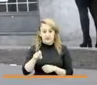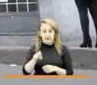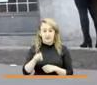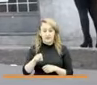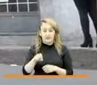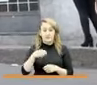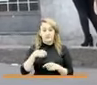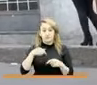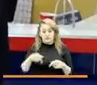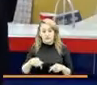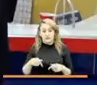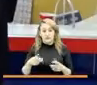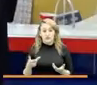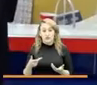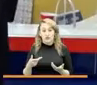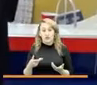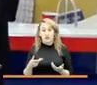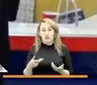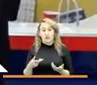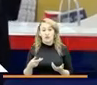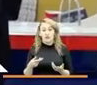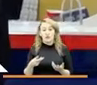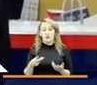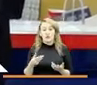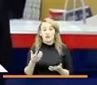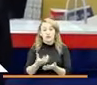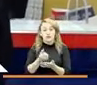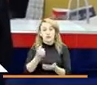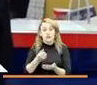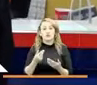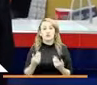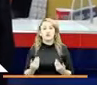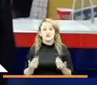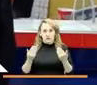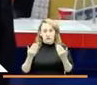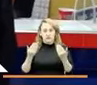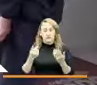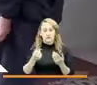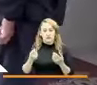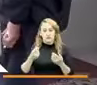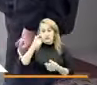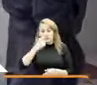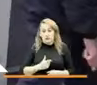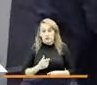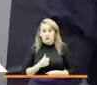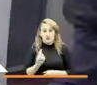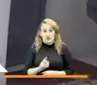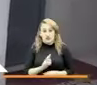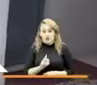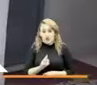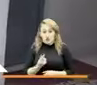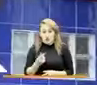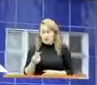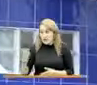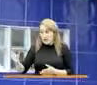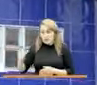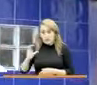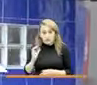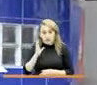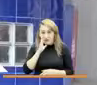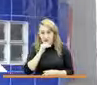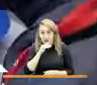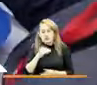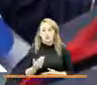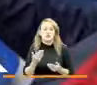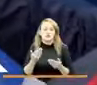pagatón del barrio Claret. Para mí en el momento ha sido muy beneficioso porque yo soy la primera persona que vivo solo, no tengo ningún tipo de ingreso y la verdad es que sí me ha servido